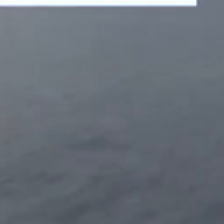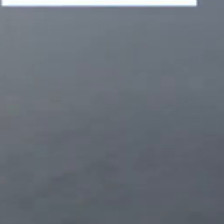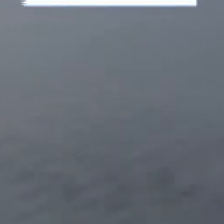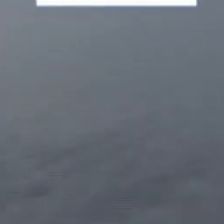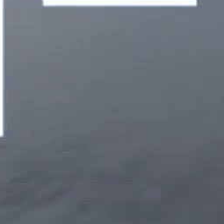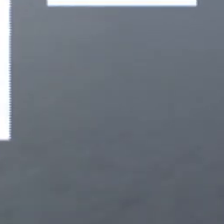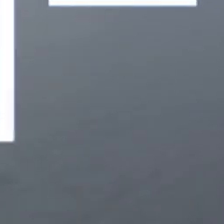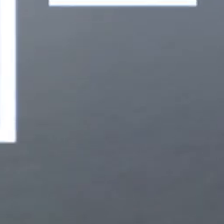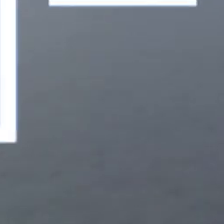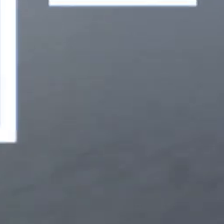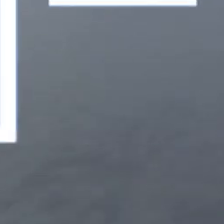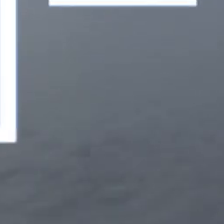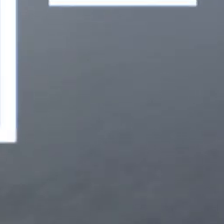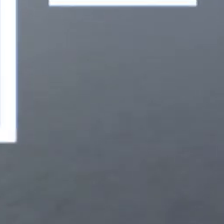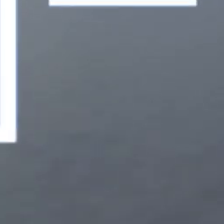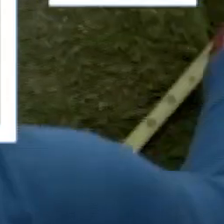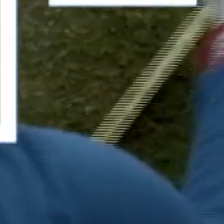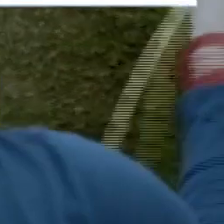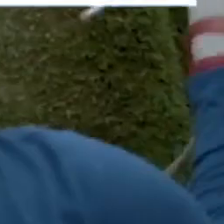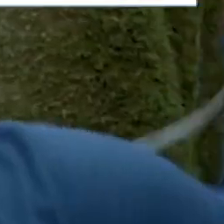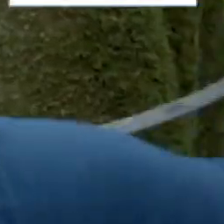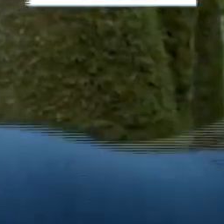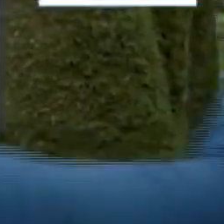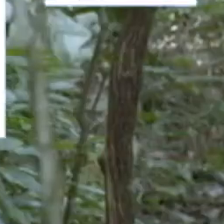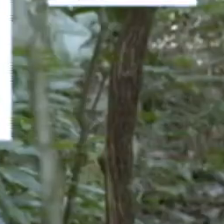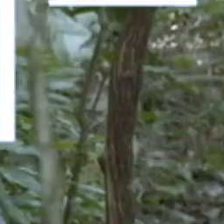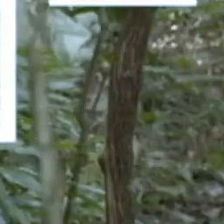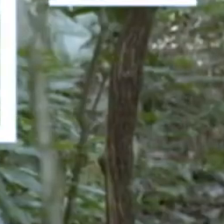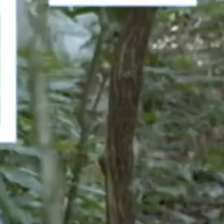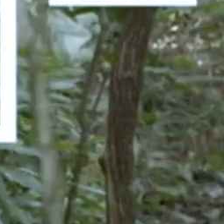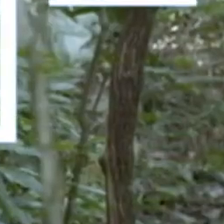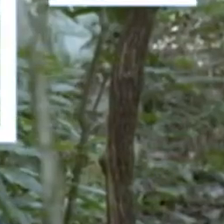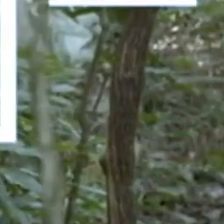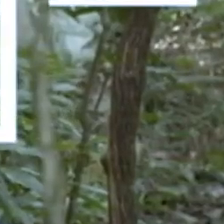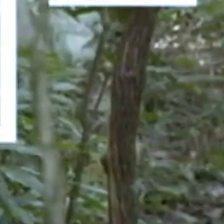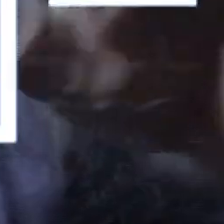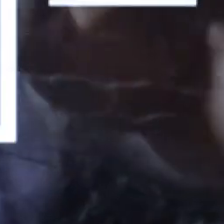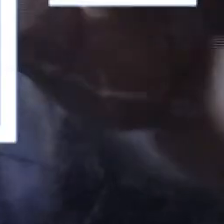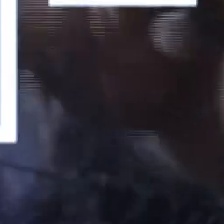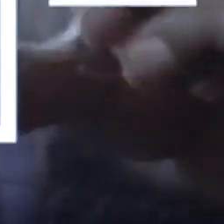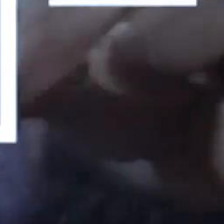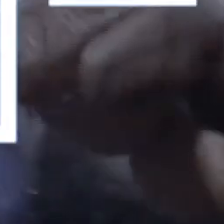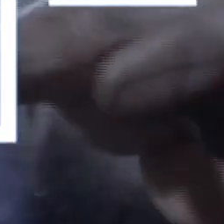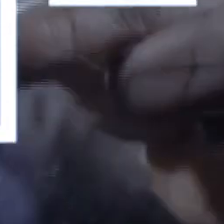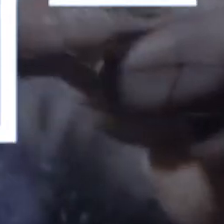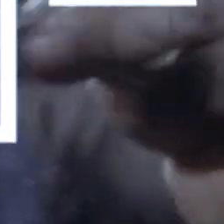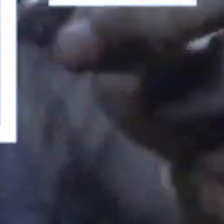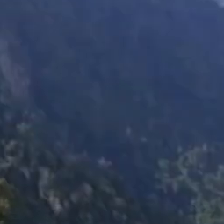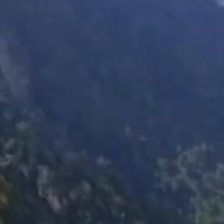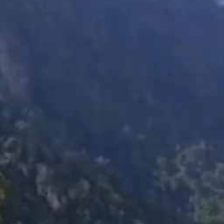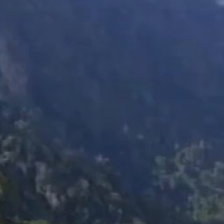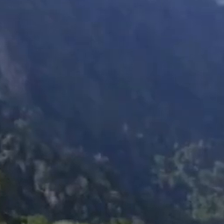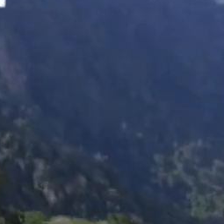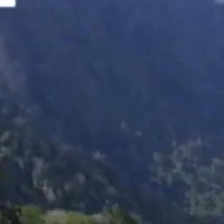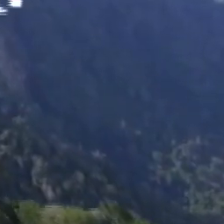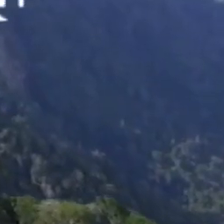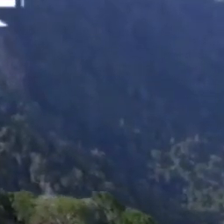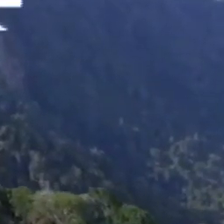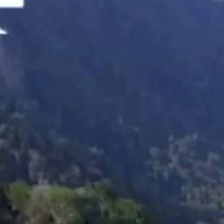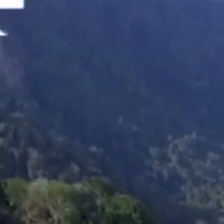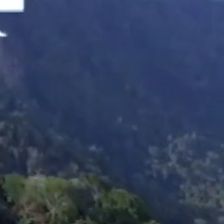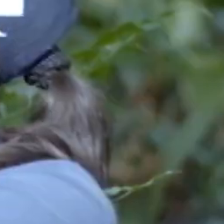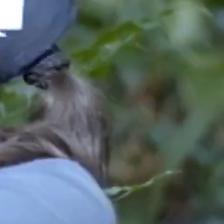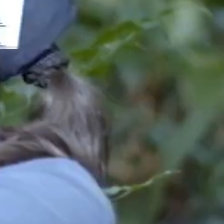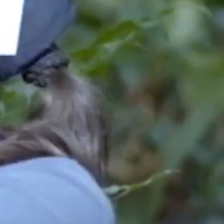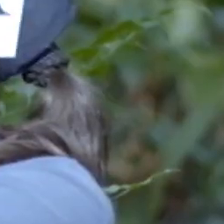El jueves 26 de noviembre a las 10 de la noche y el domingo 29 de noviembre a las 10 de la mañana, Colombia